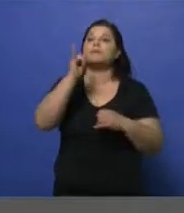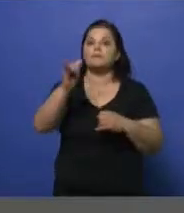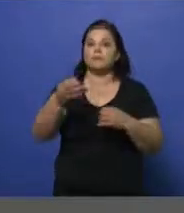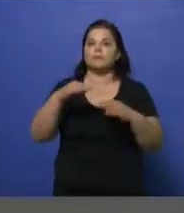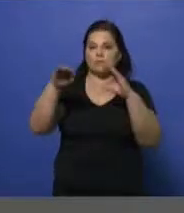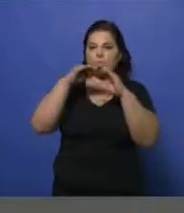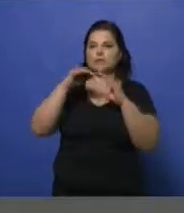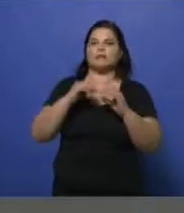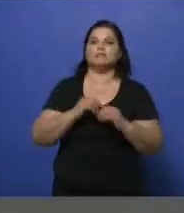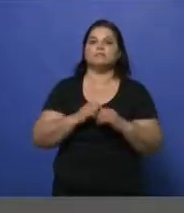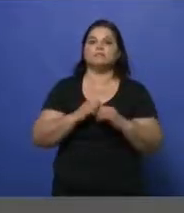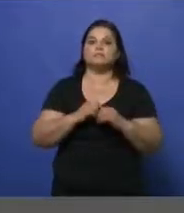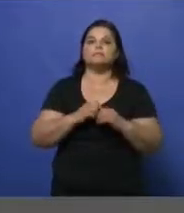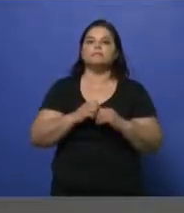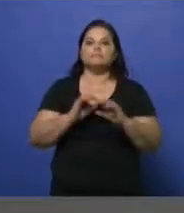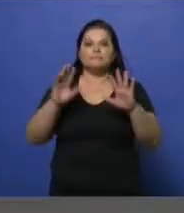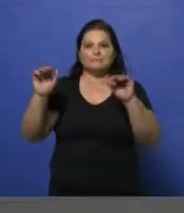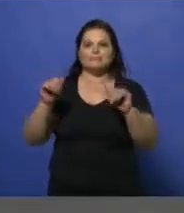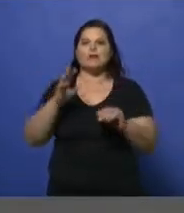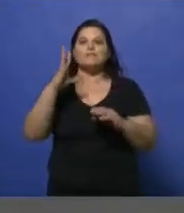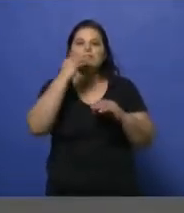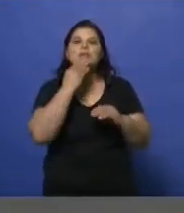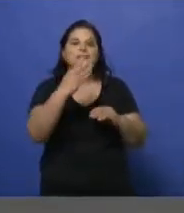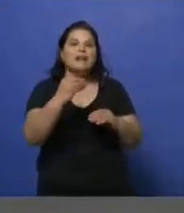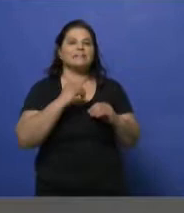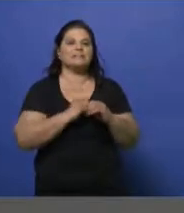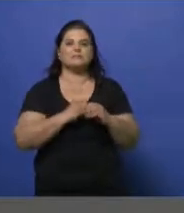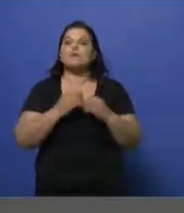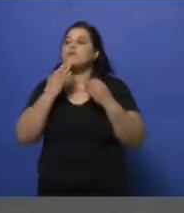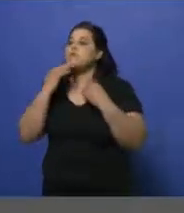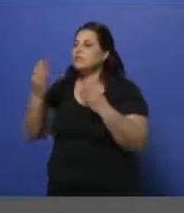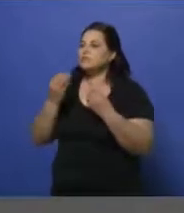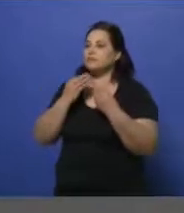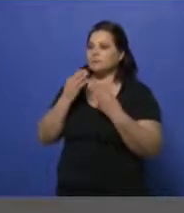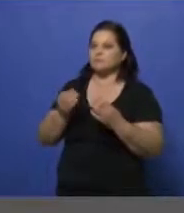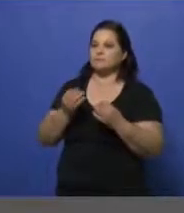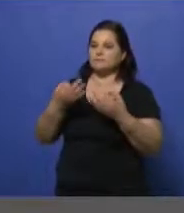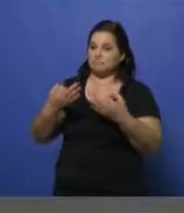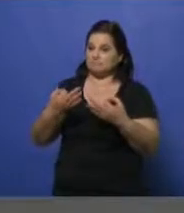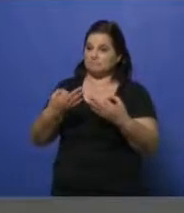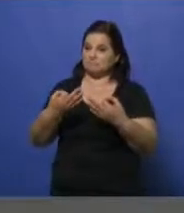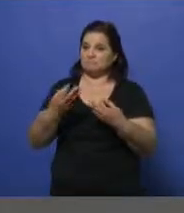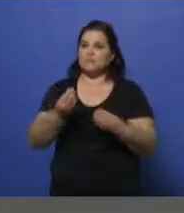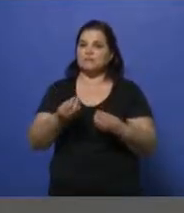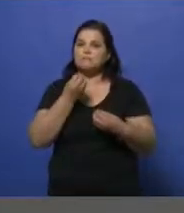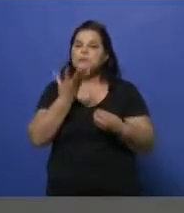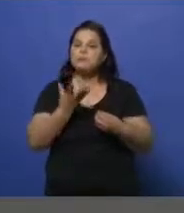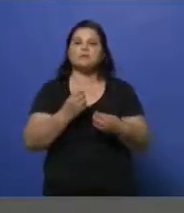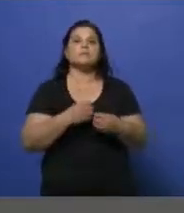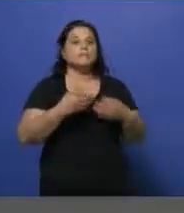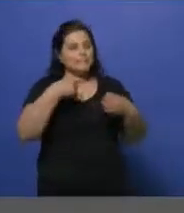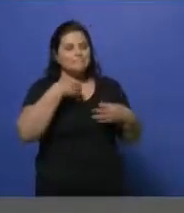Gustavo, bienvenido, buenas noches. Buenas noches, ¿cómo es, Héctor? Bien. Bien, bien. ¿Cómo están ustedes? Bueno, ya podemos decir que estamos